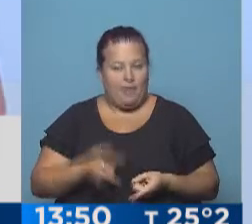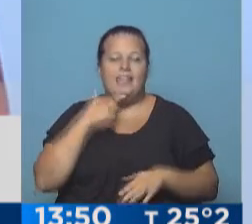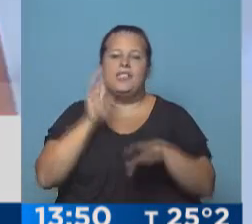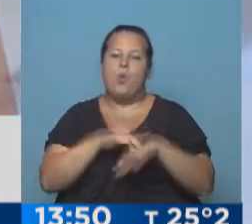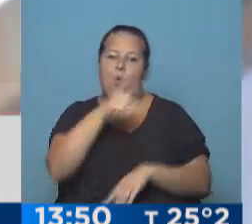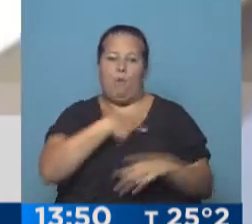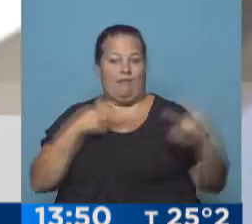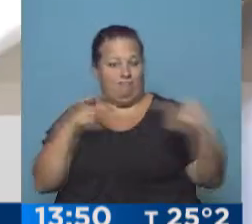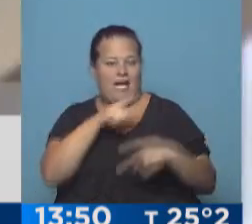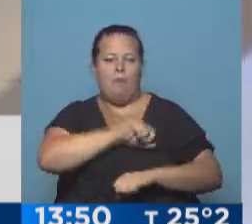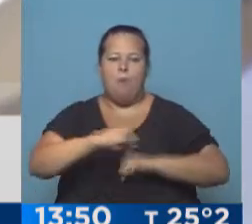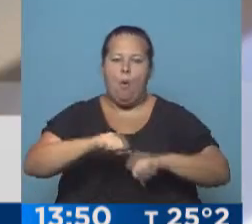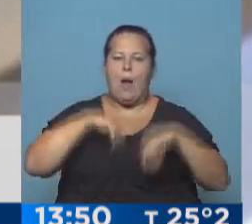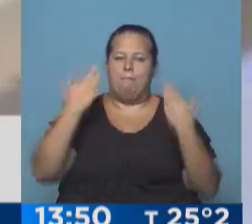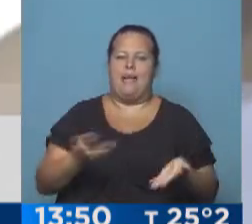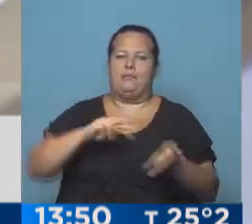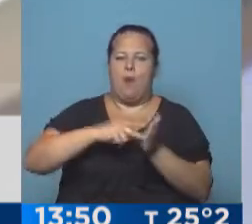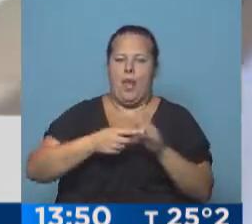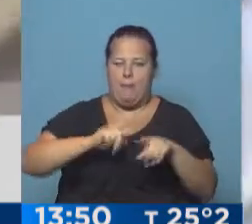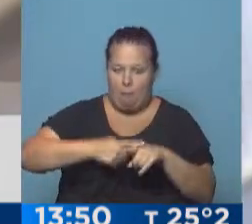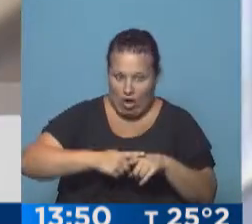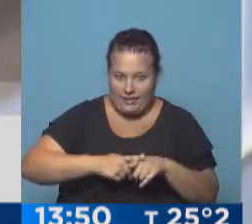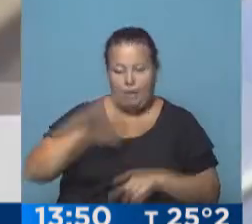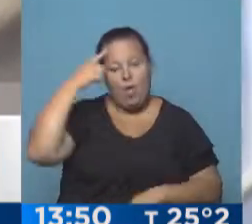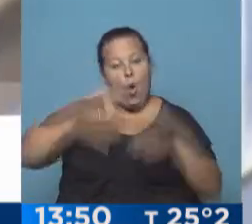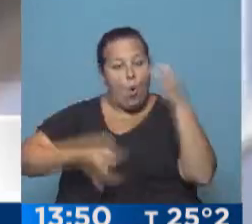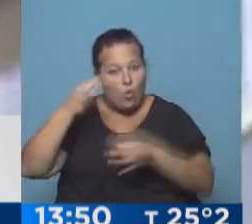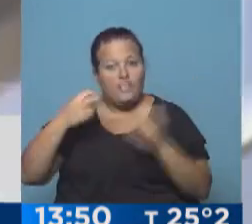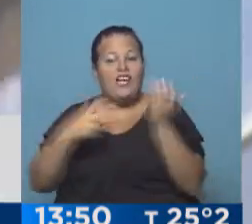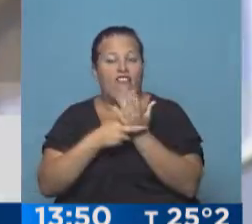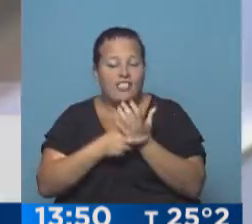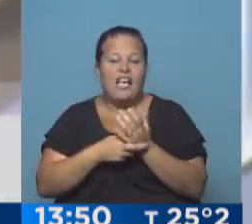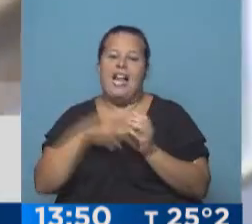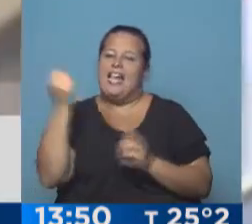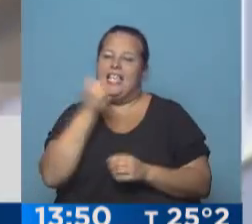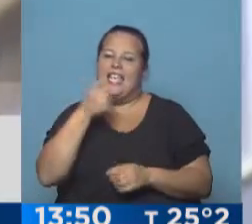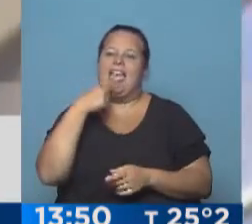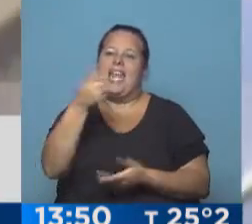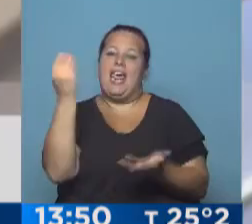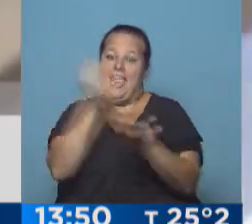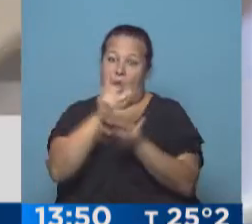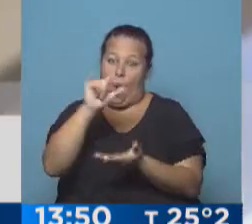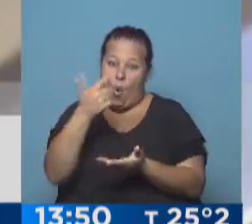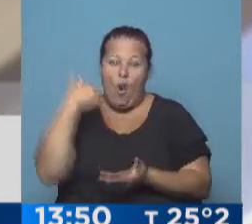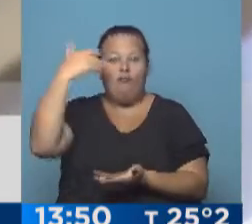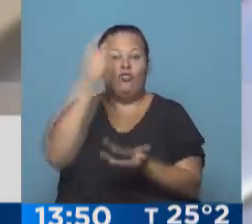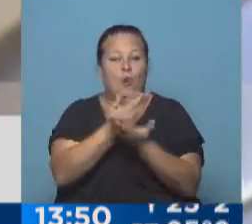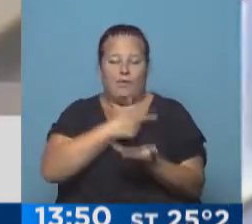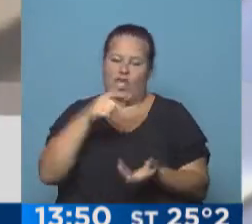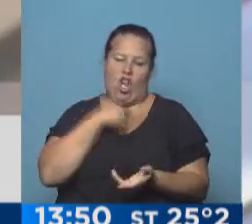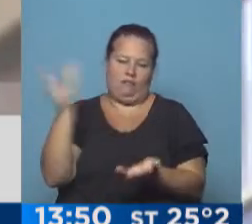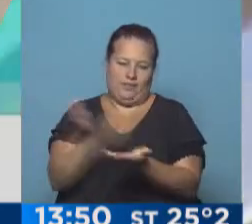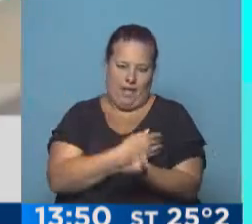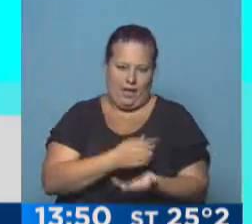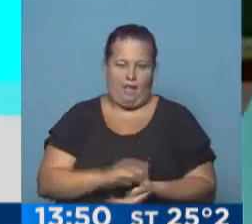acusó a sus rivales de agudizar la crisis política. Desde la justicia, un fiscal buscará impedir que Lula se postule a presidente.